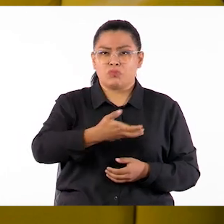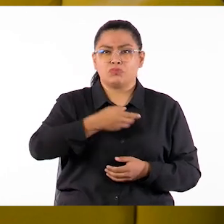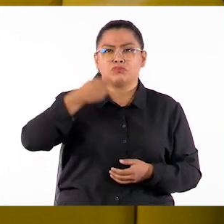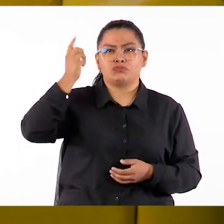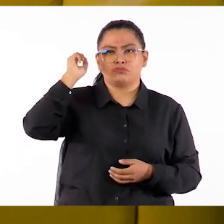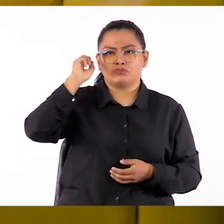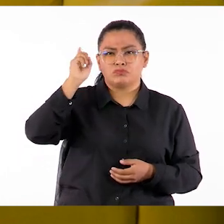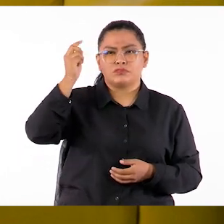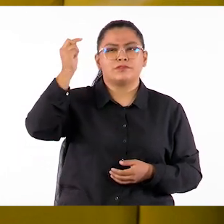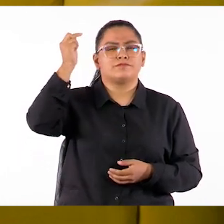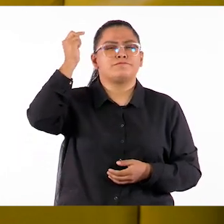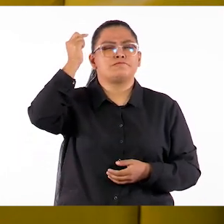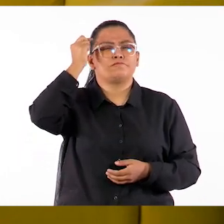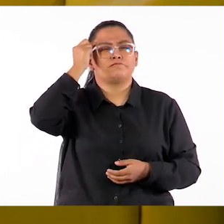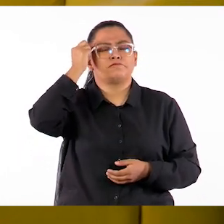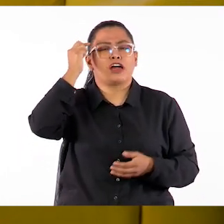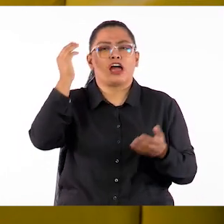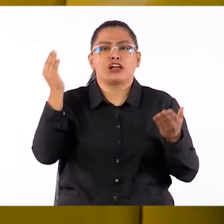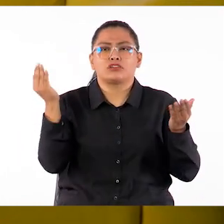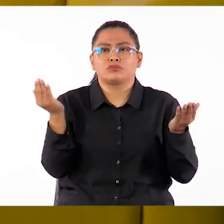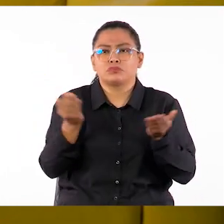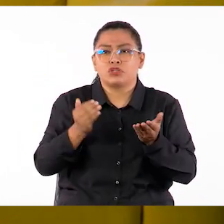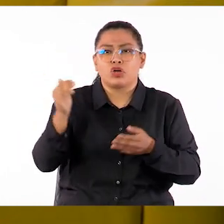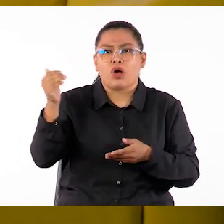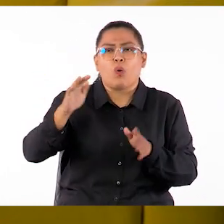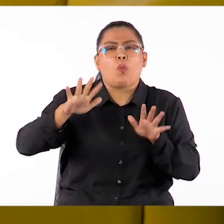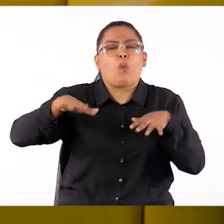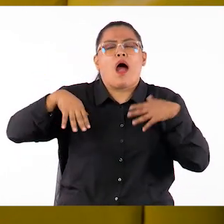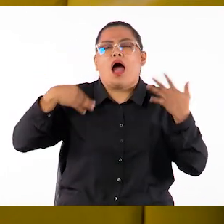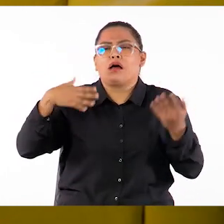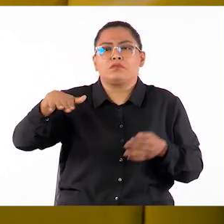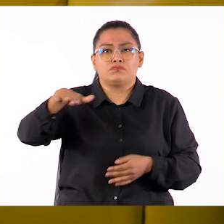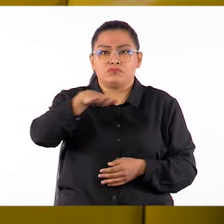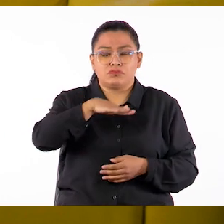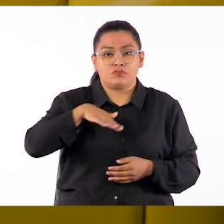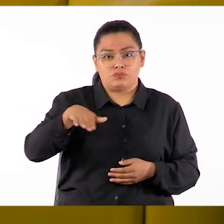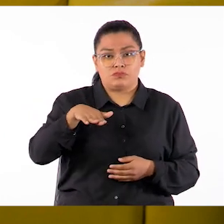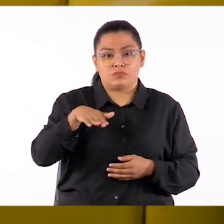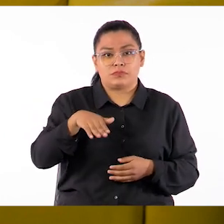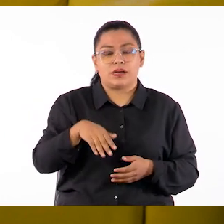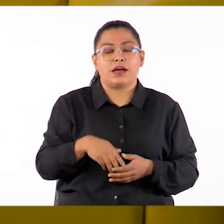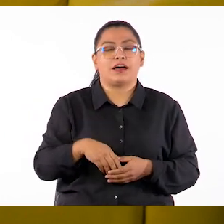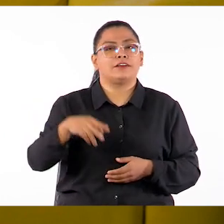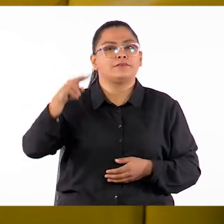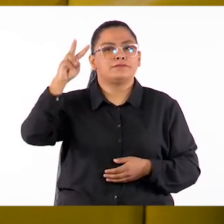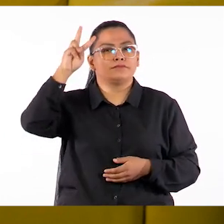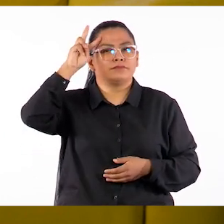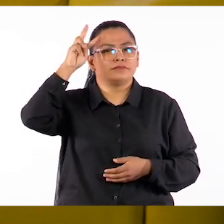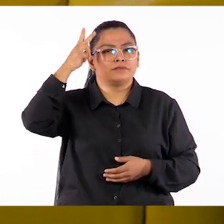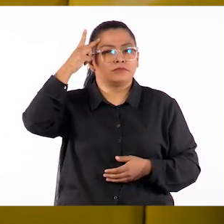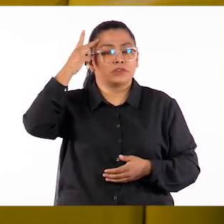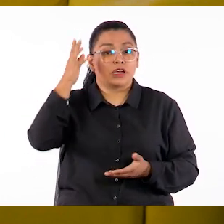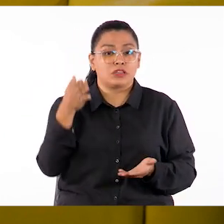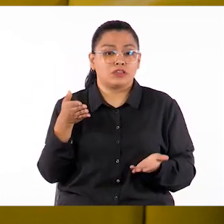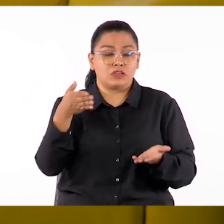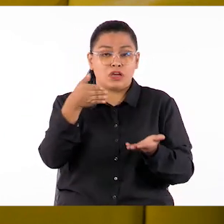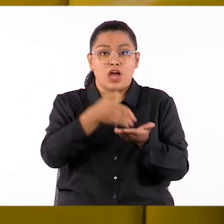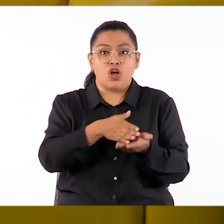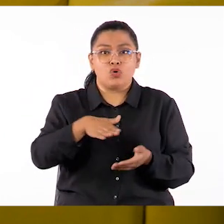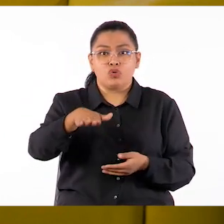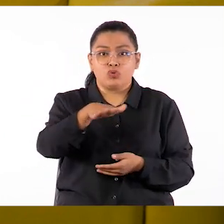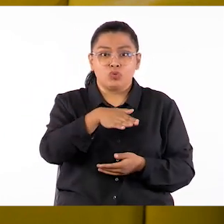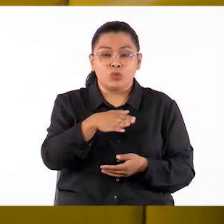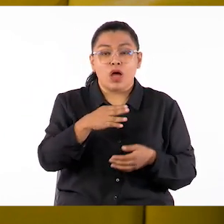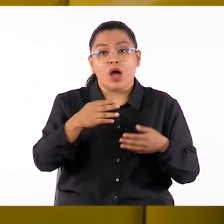pensar acciones educativas en cualquier escenario, es decir, escenarios que requieran presencia física y virtual,